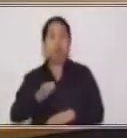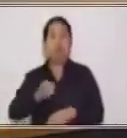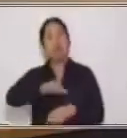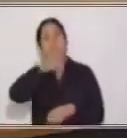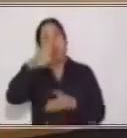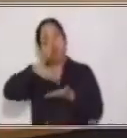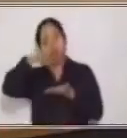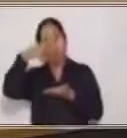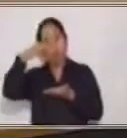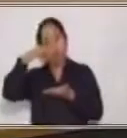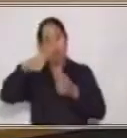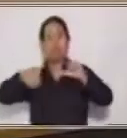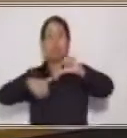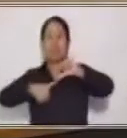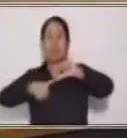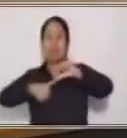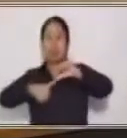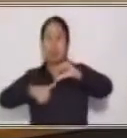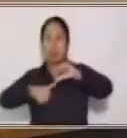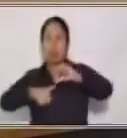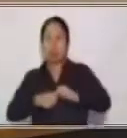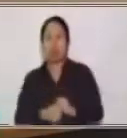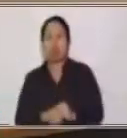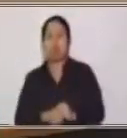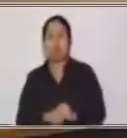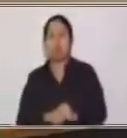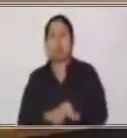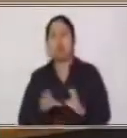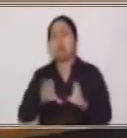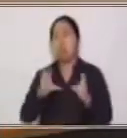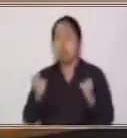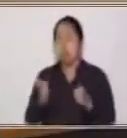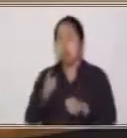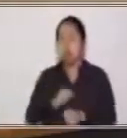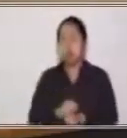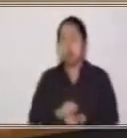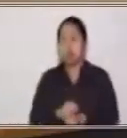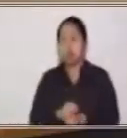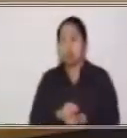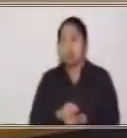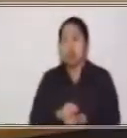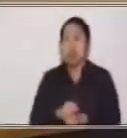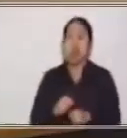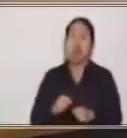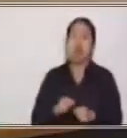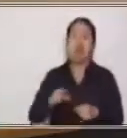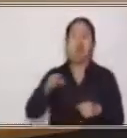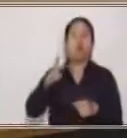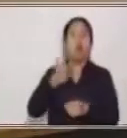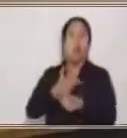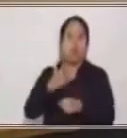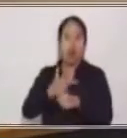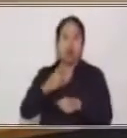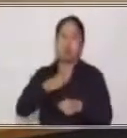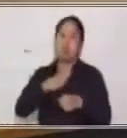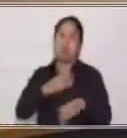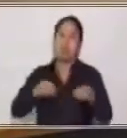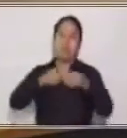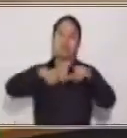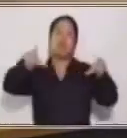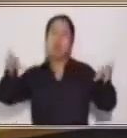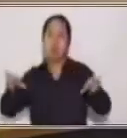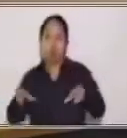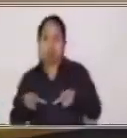porque Guatemala no estaba dividida, así tan pequeña como es ahora, sino que abarcaba muchos lugares más. Y